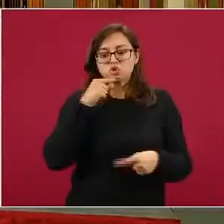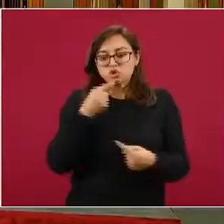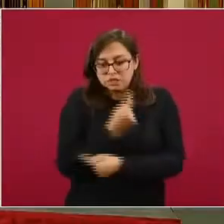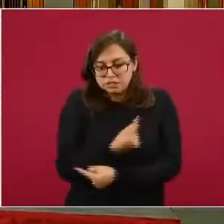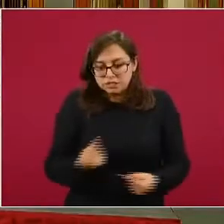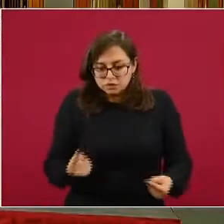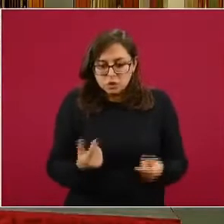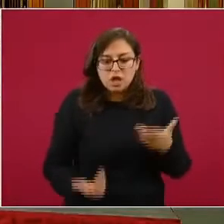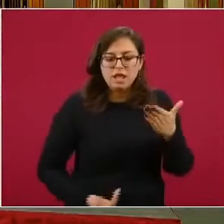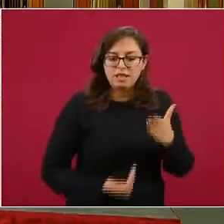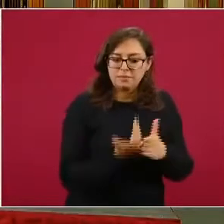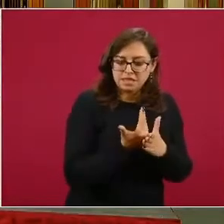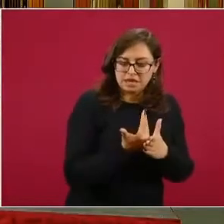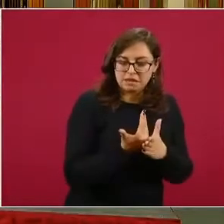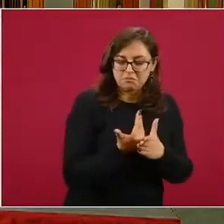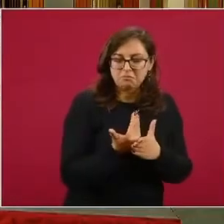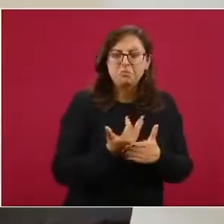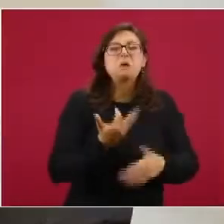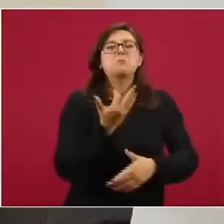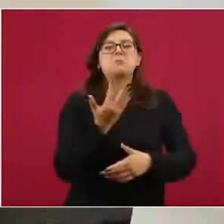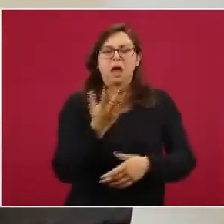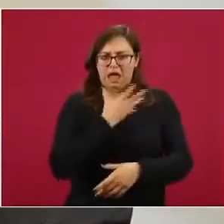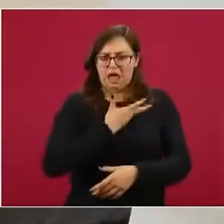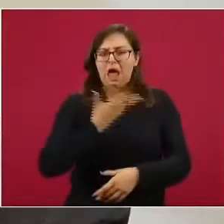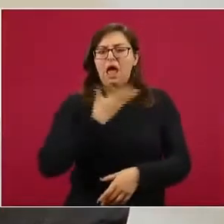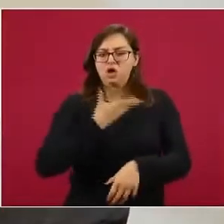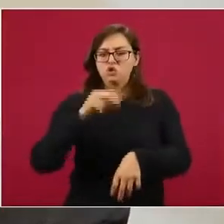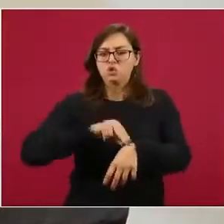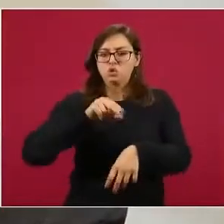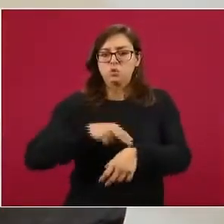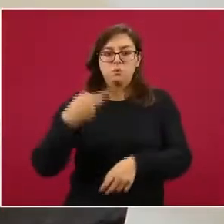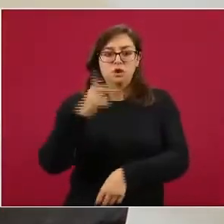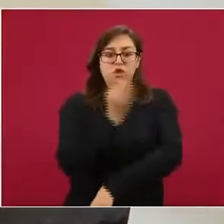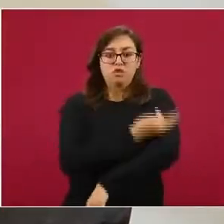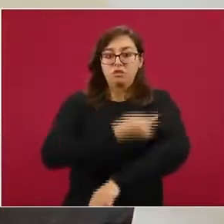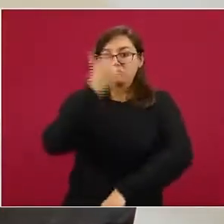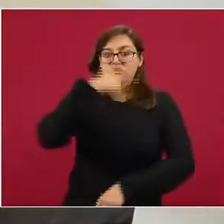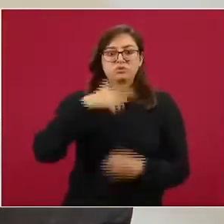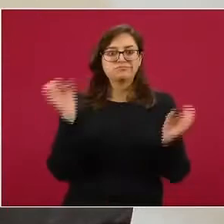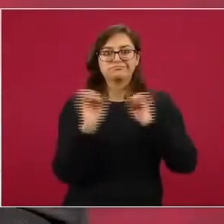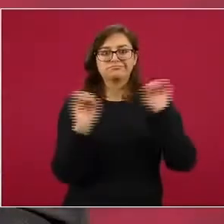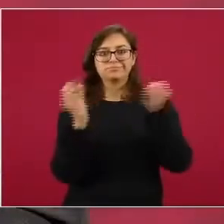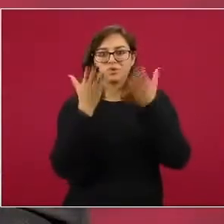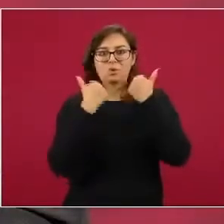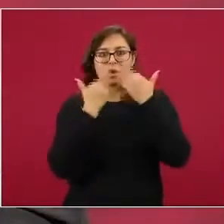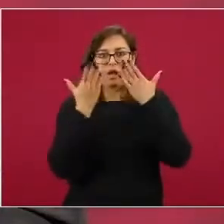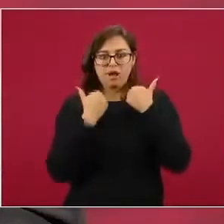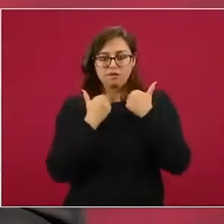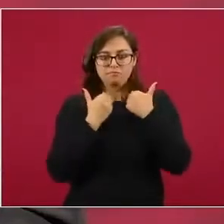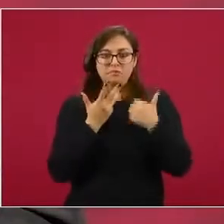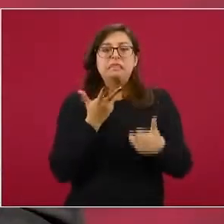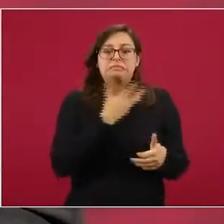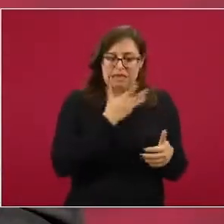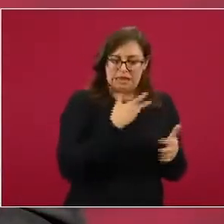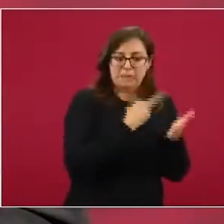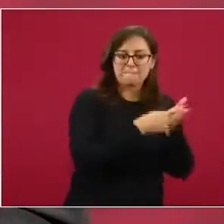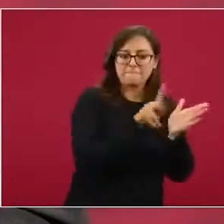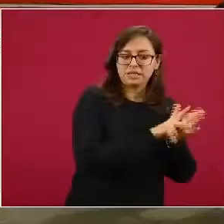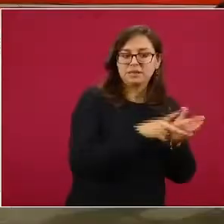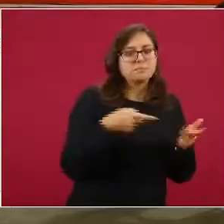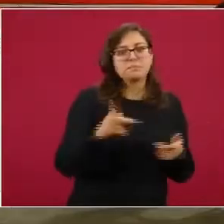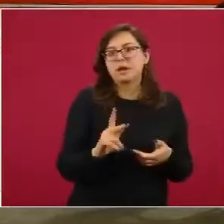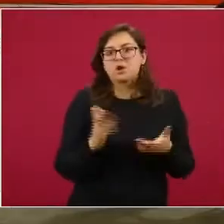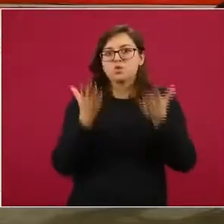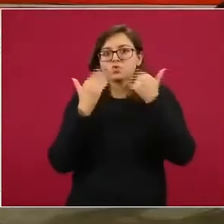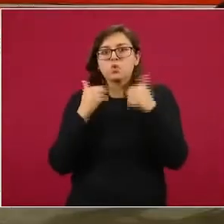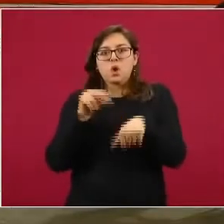tarde y de pediatra en la noche, pero no existe el recurso humano que lo ocupe. Estos residentes que se empiezan a formar nuevamente